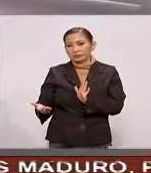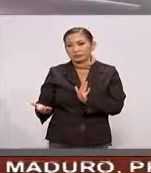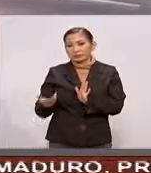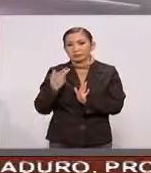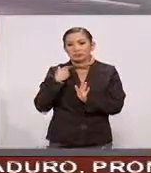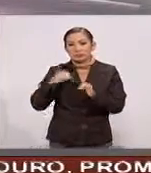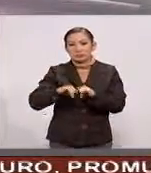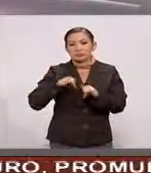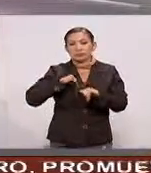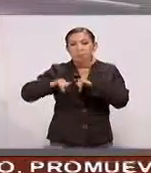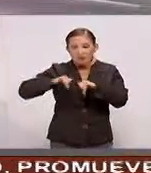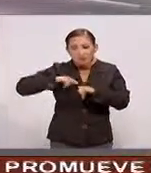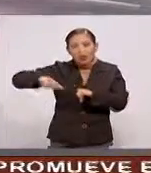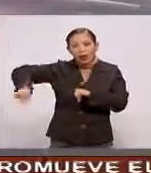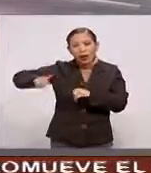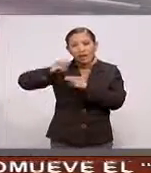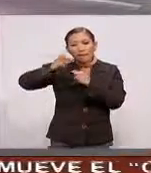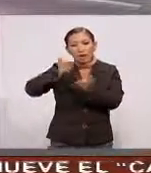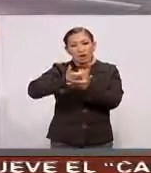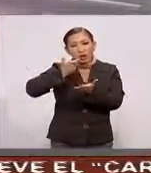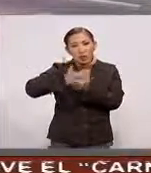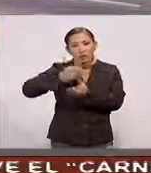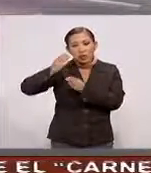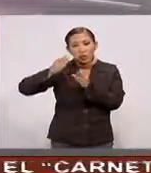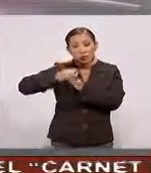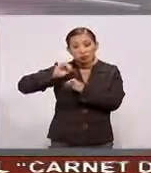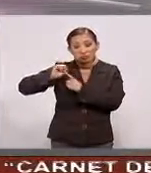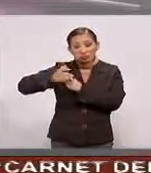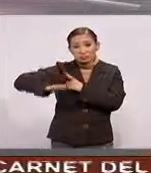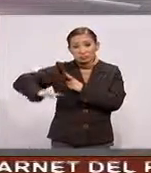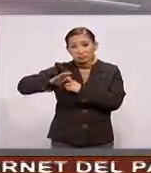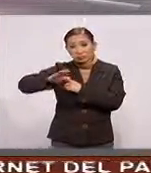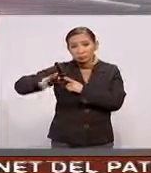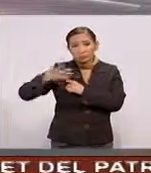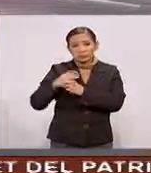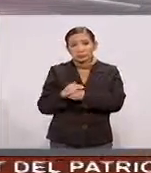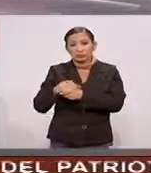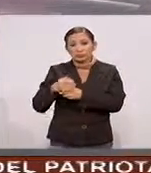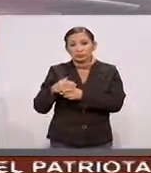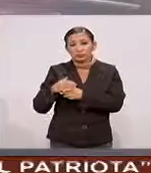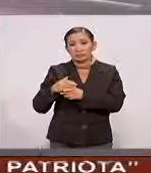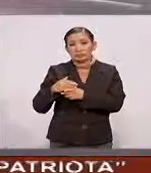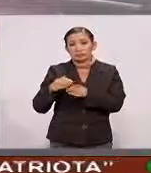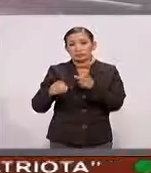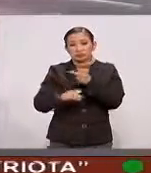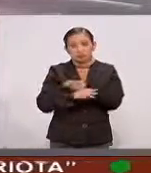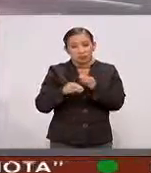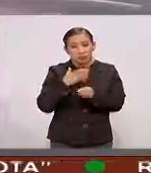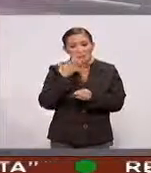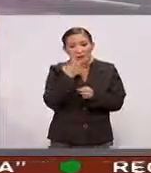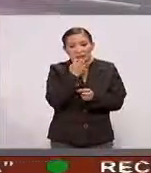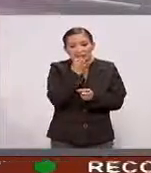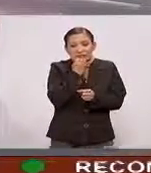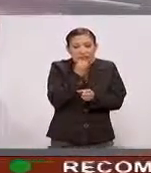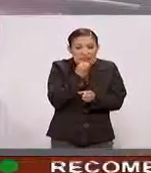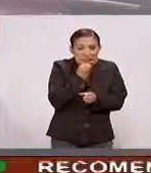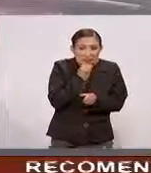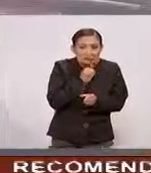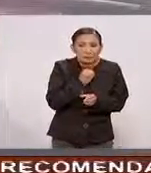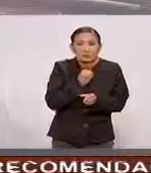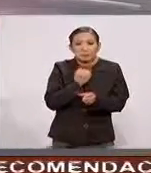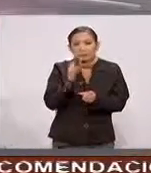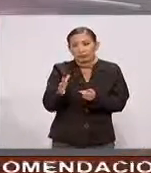Geopolítica Económica Mundial Global Y las circunstancias También de que es un recurso Escaso Es un recurso